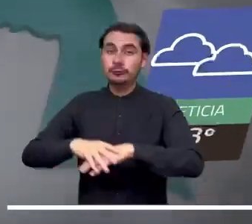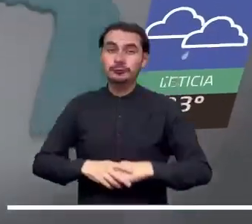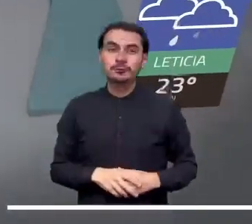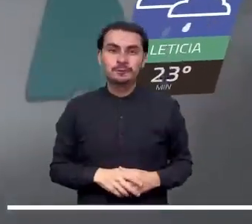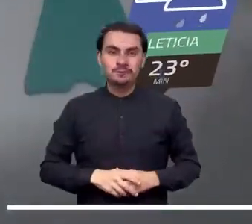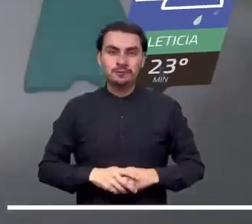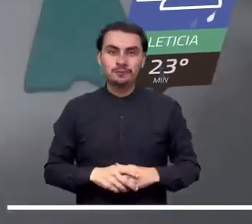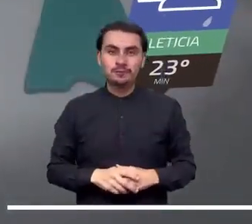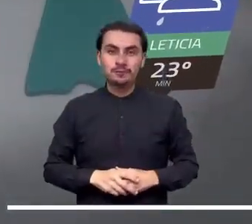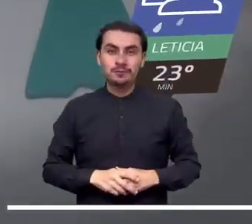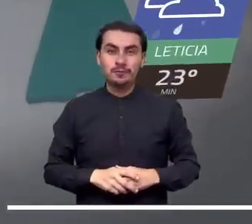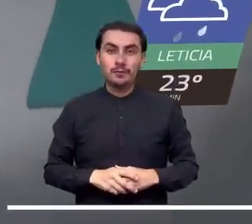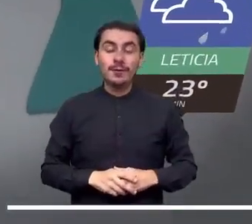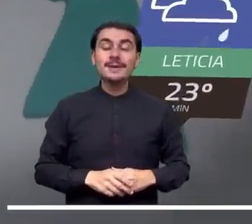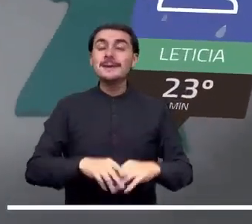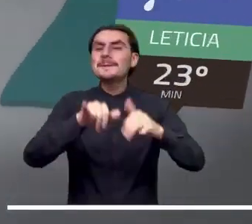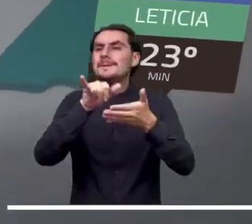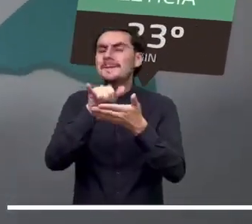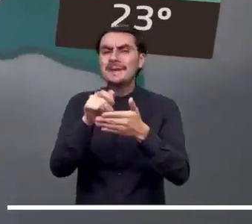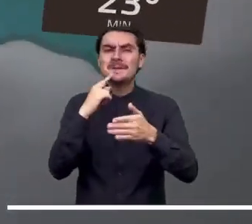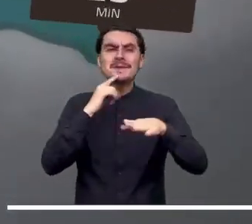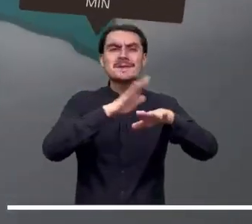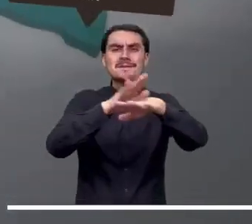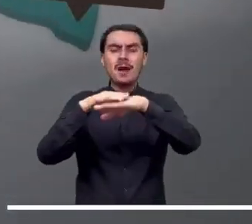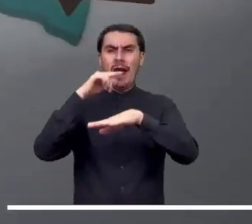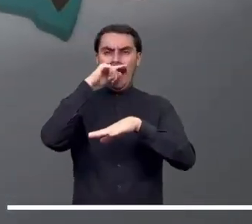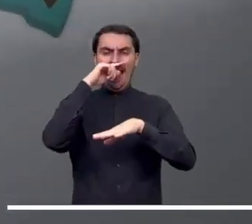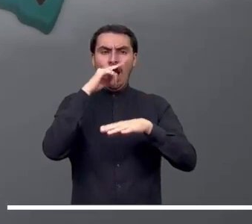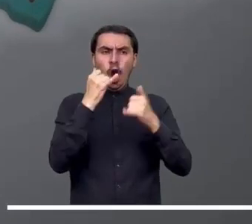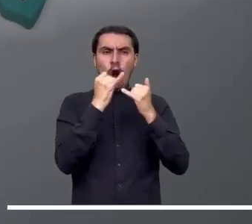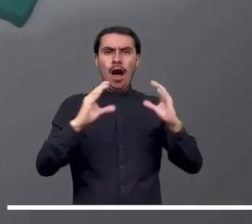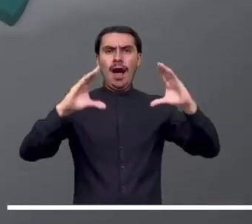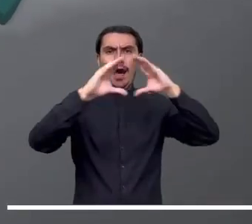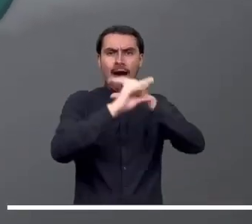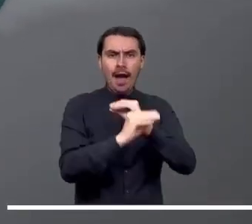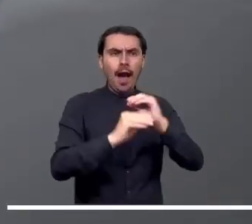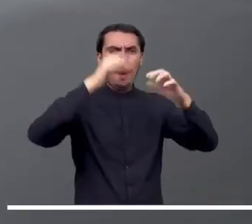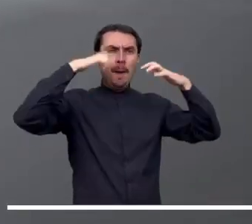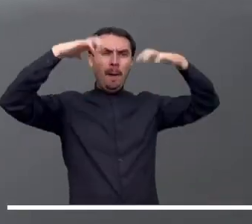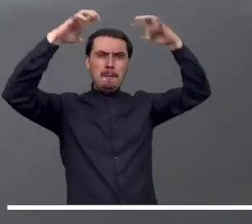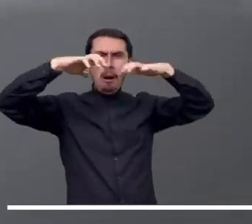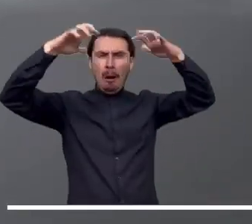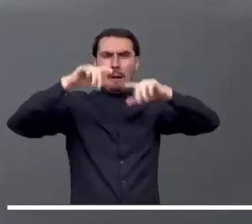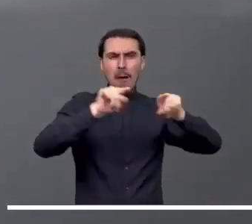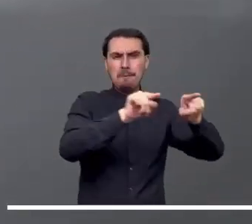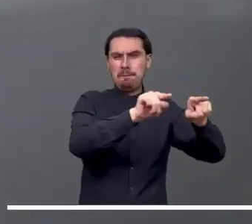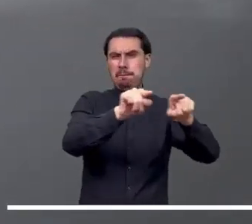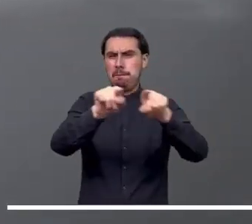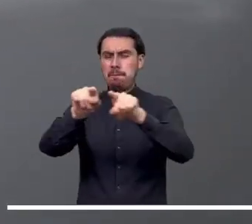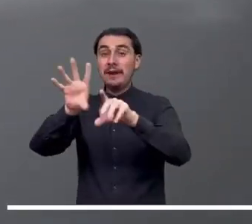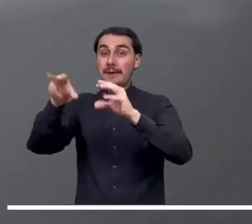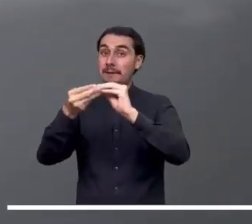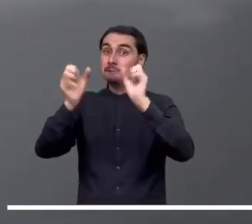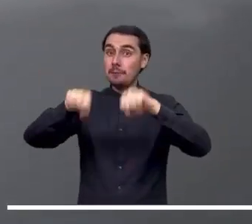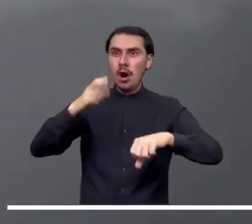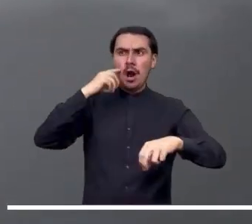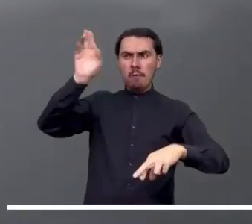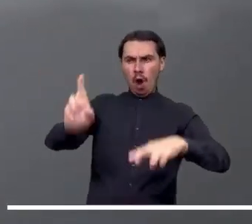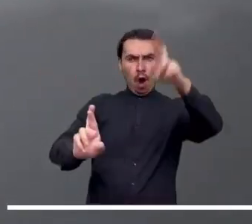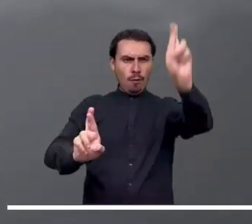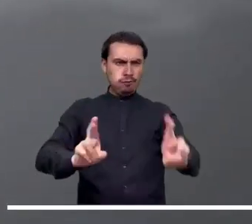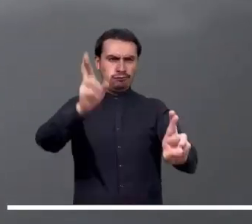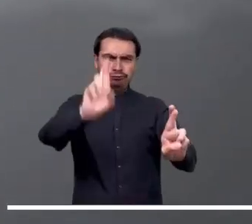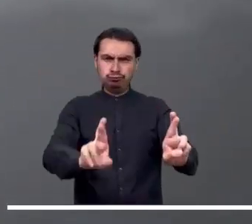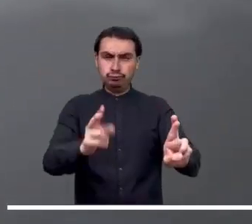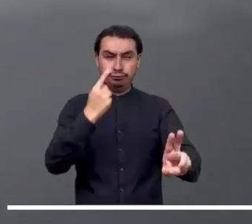Meta. Lluvias de diversa intensidad se calculan en Baupés y Occidente y Oriente de Amazonas, Guaviare, Caquetá y